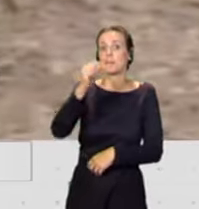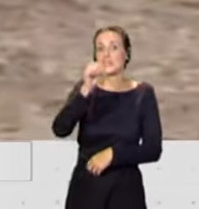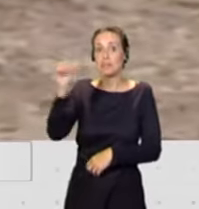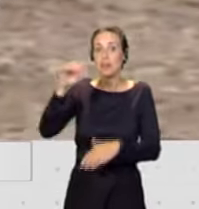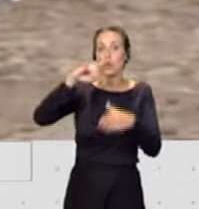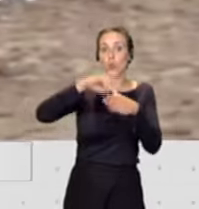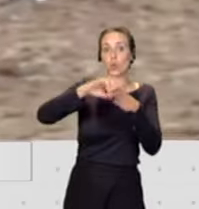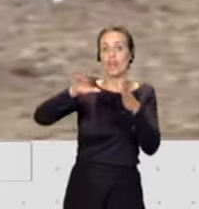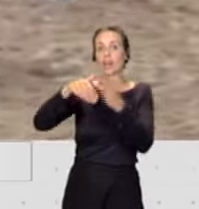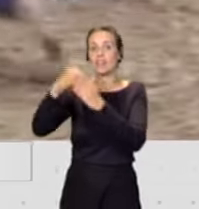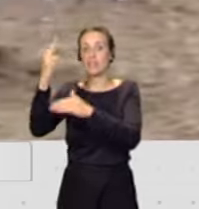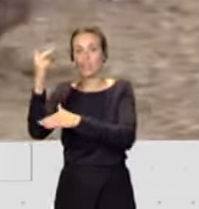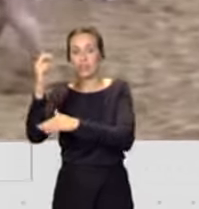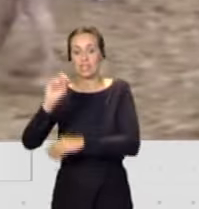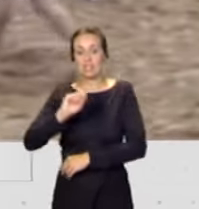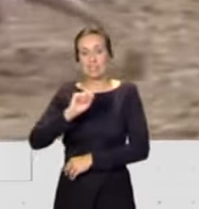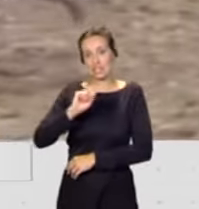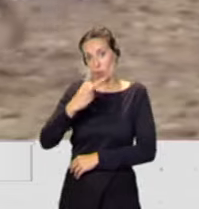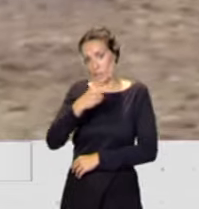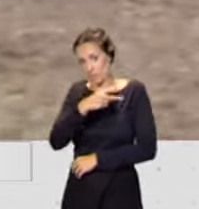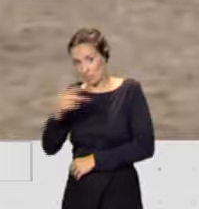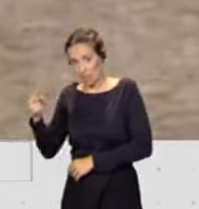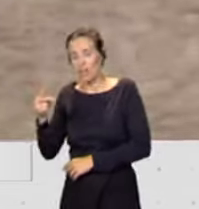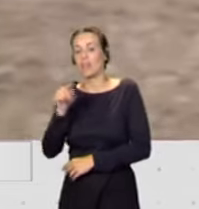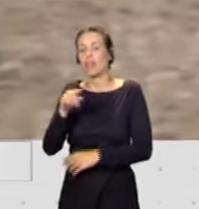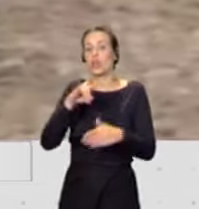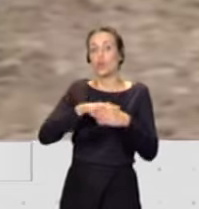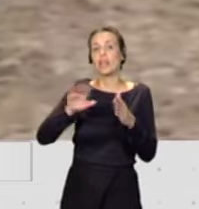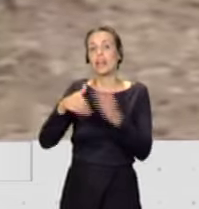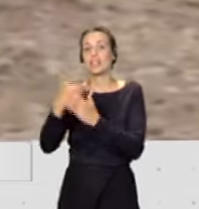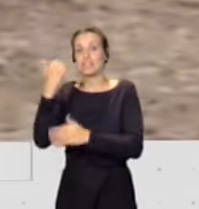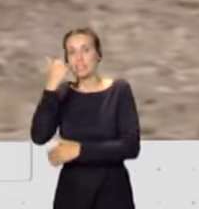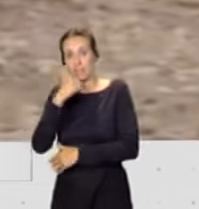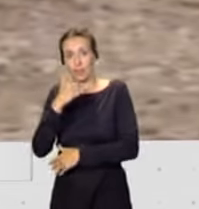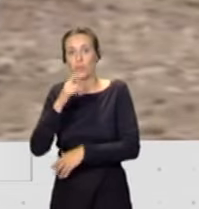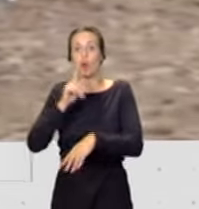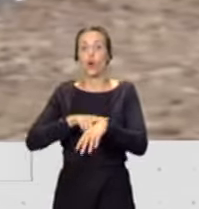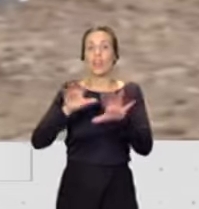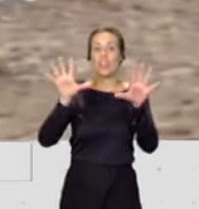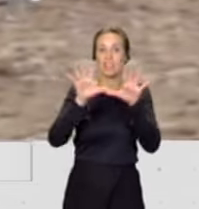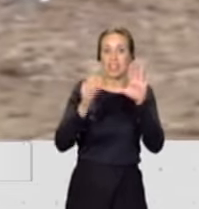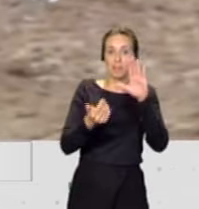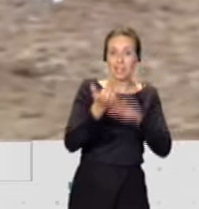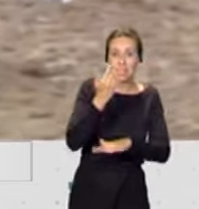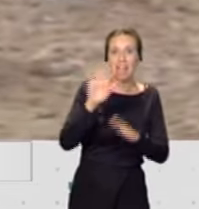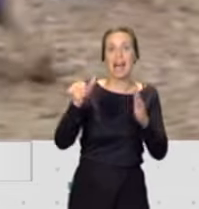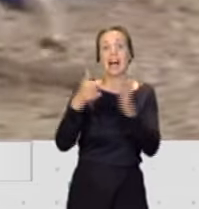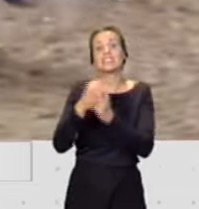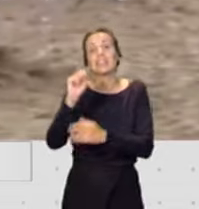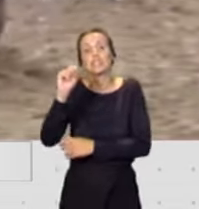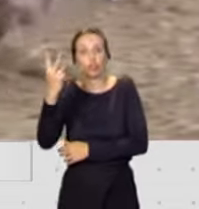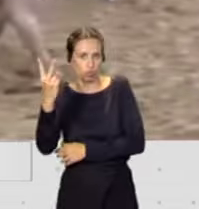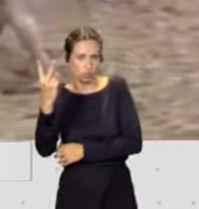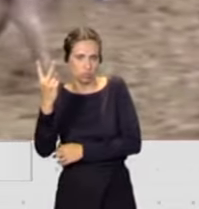segunda semana de lunes a sábado y va a ser de 10 de la mañana a 2 del mediodía. Ahí pues